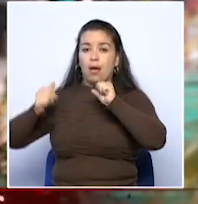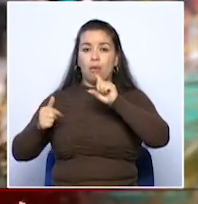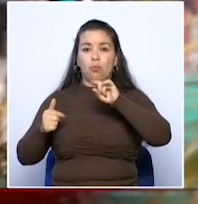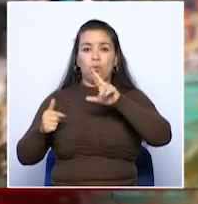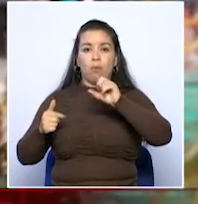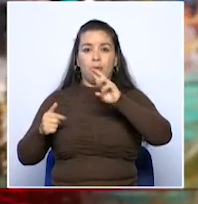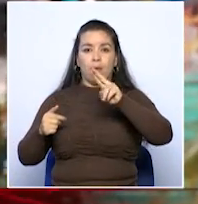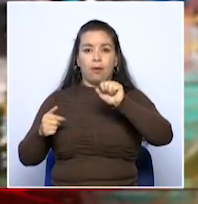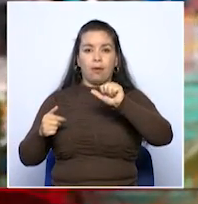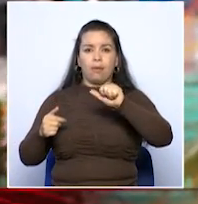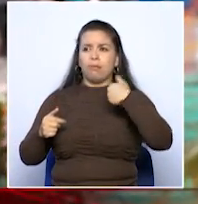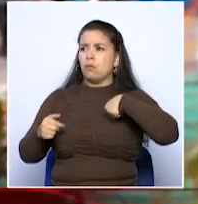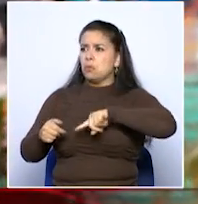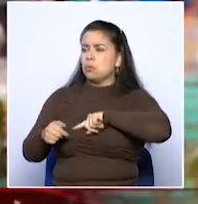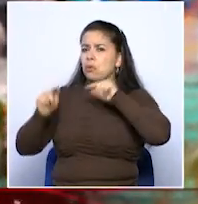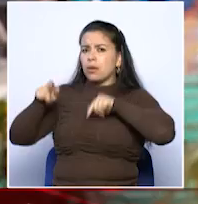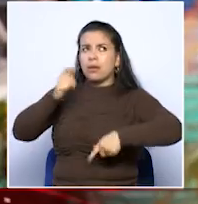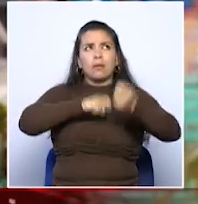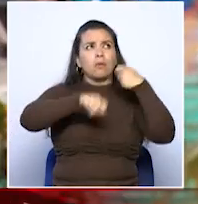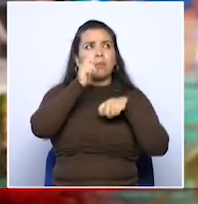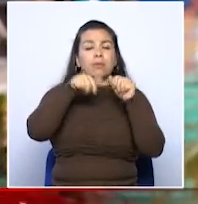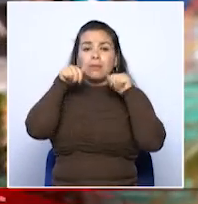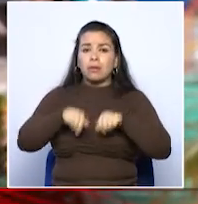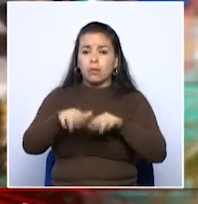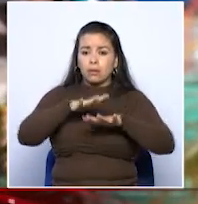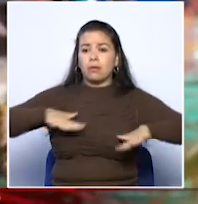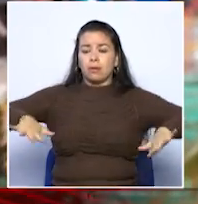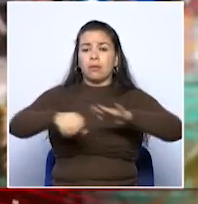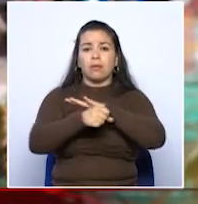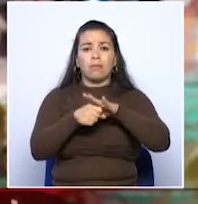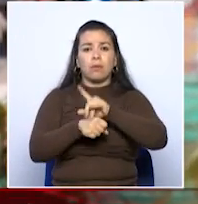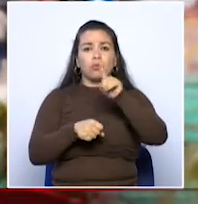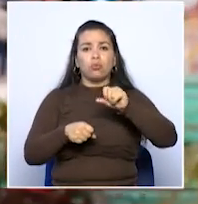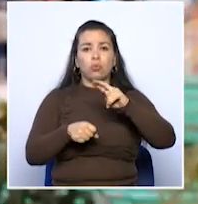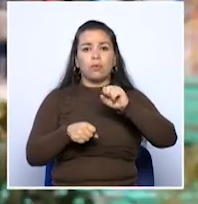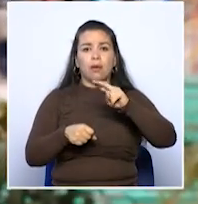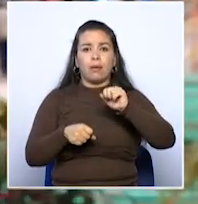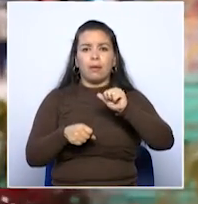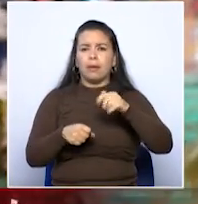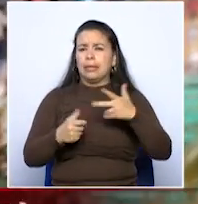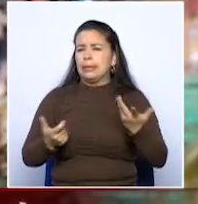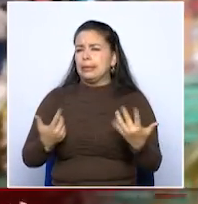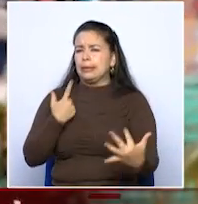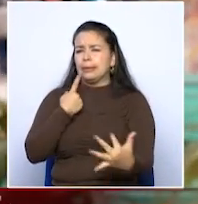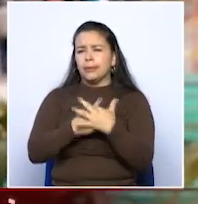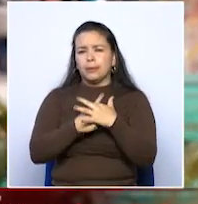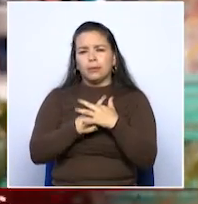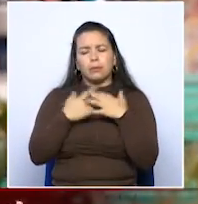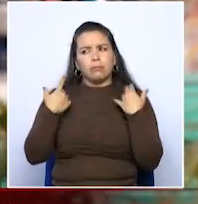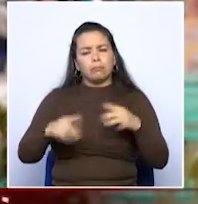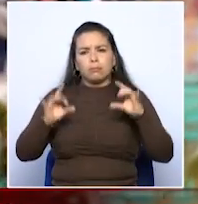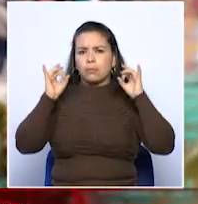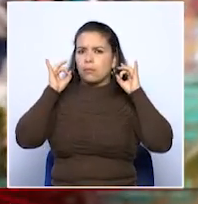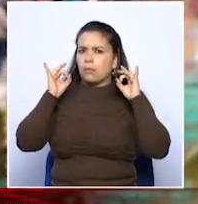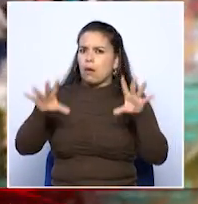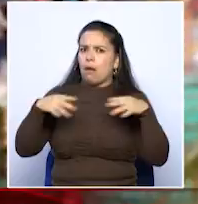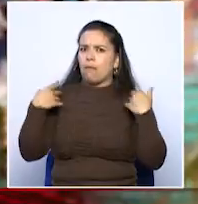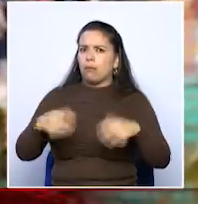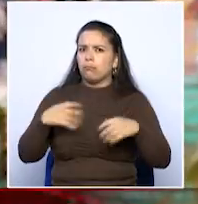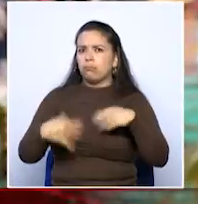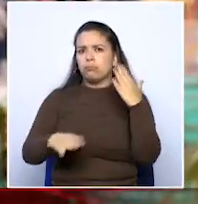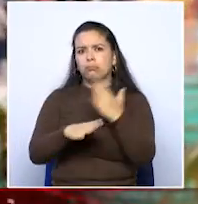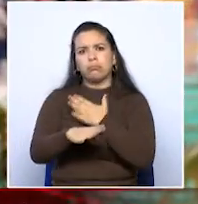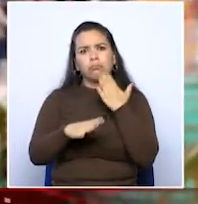nosotros los comerciantes de aquí del barrio la sultana nos hemos visto afectados totalmente con este trabajo que en la